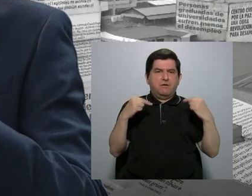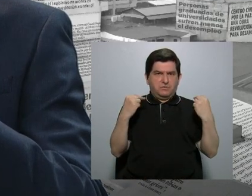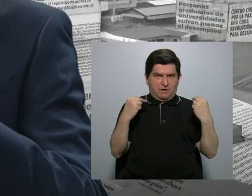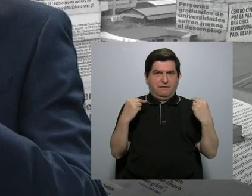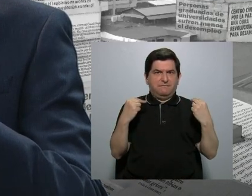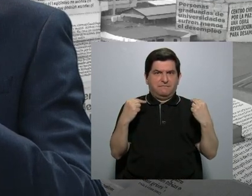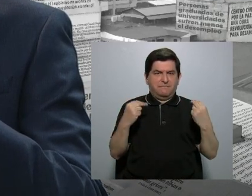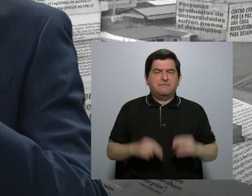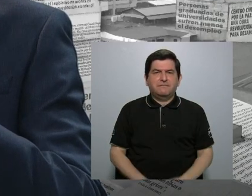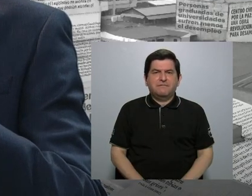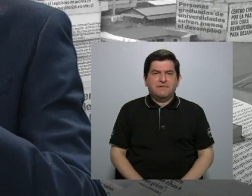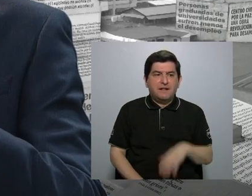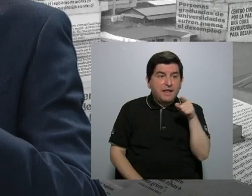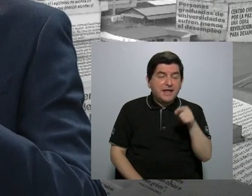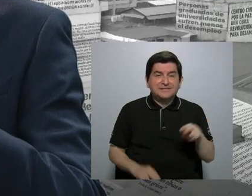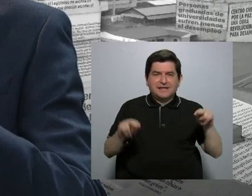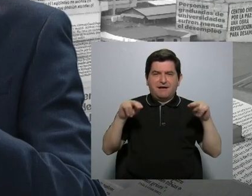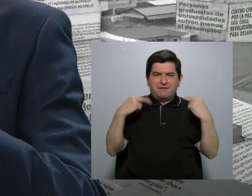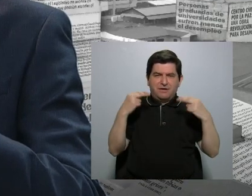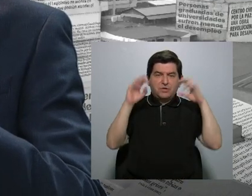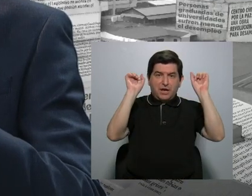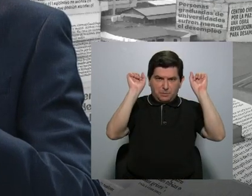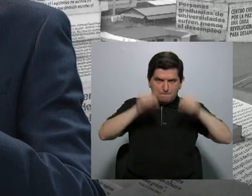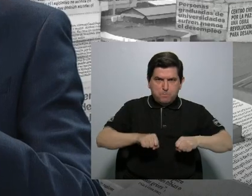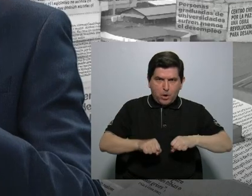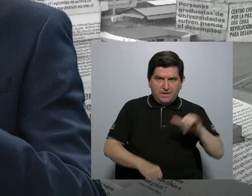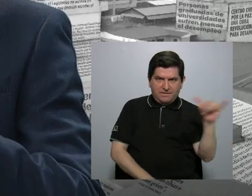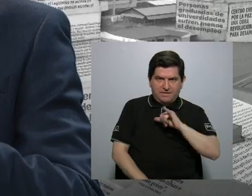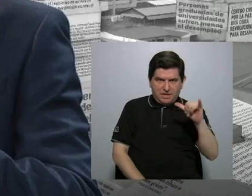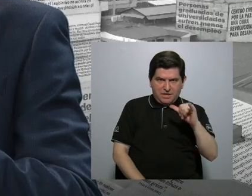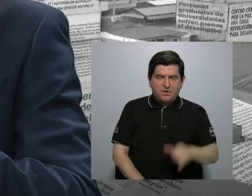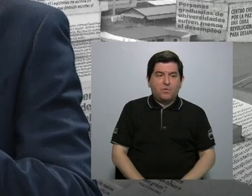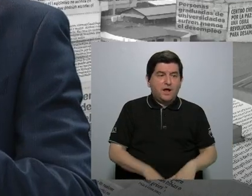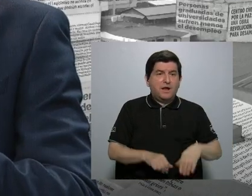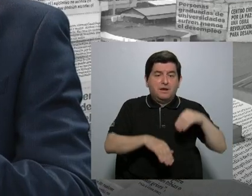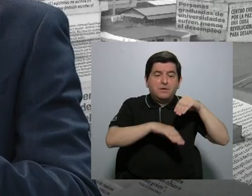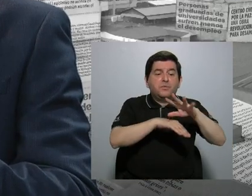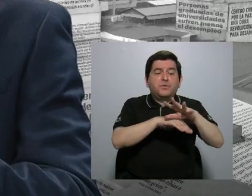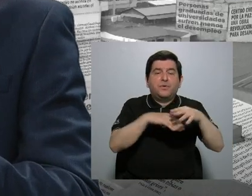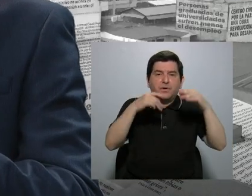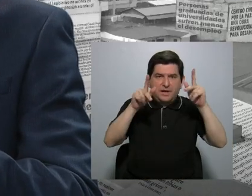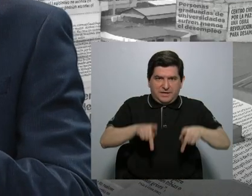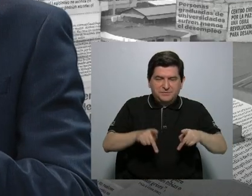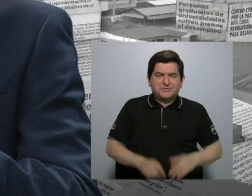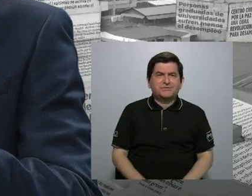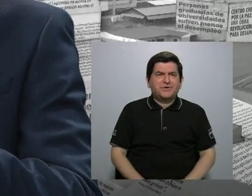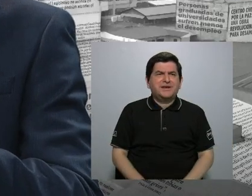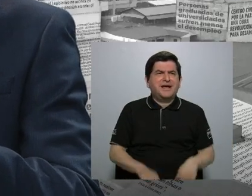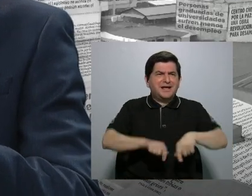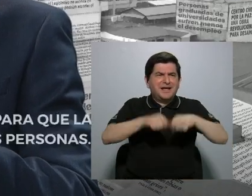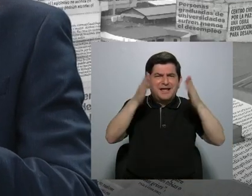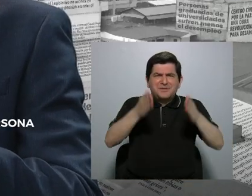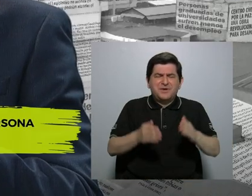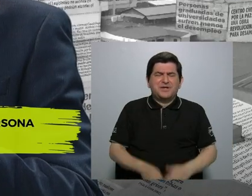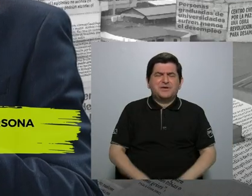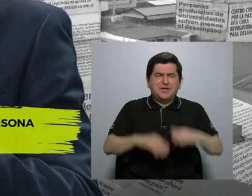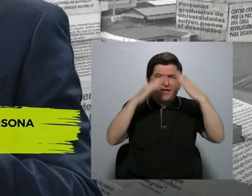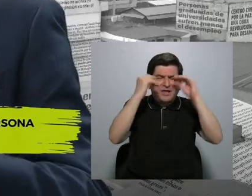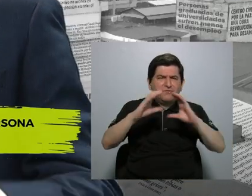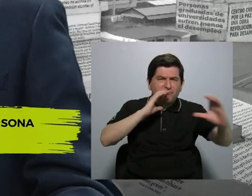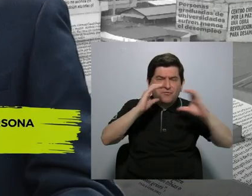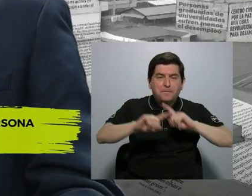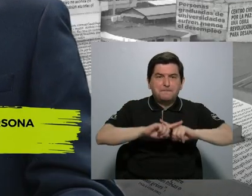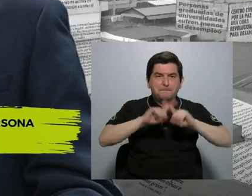¿verdad?, para que esa neutralidad pueda llegar también a las personas. De lo que se trata en el periodismo es de transmitir la información,